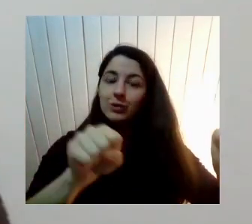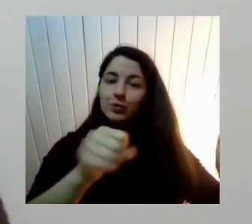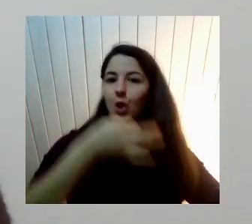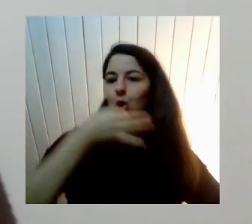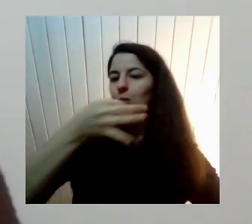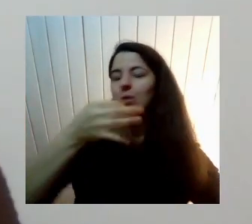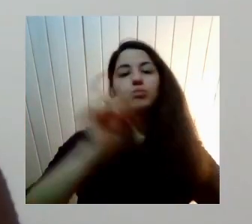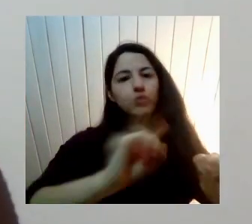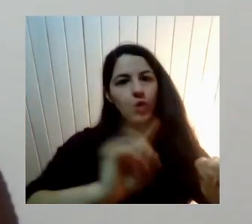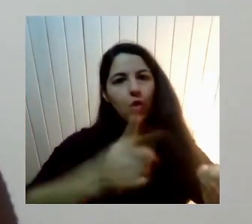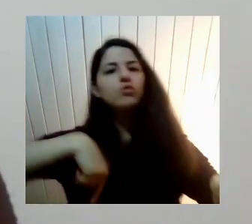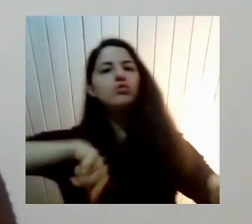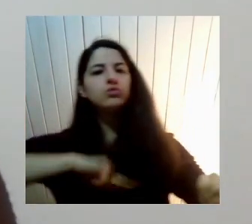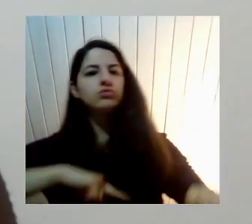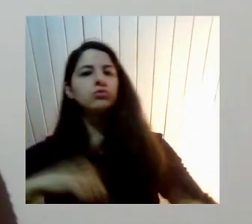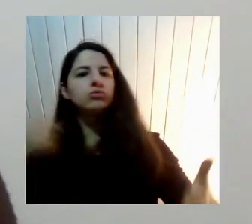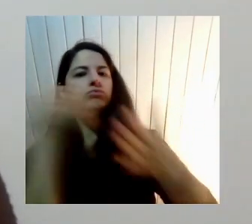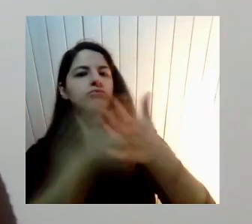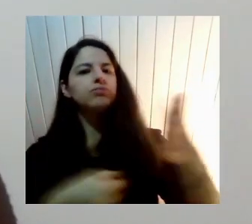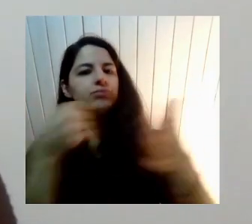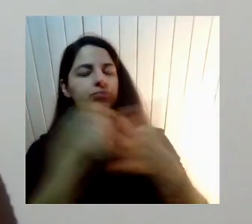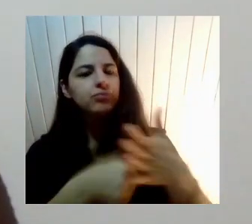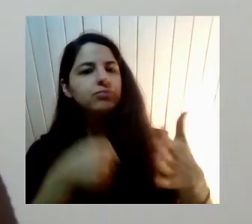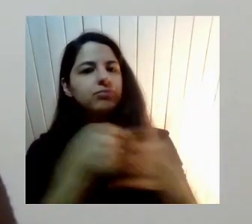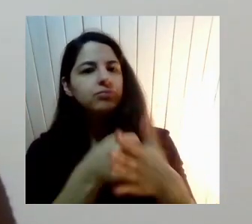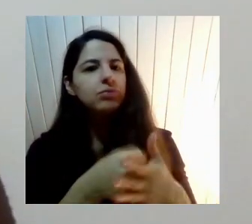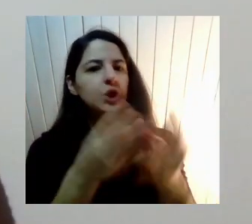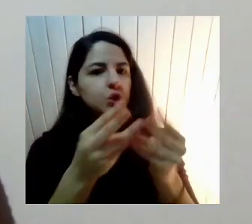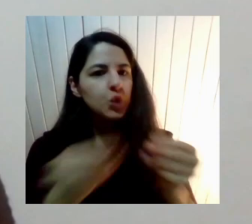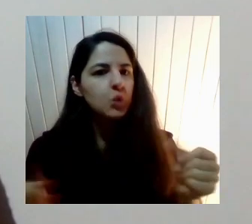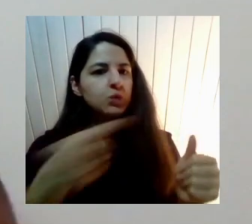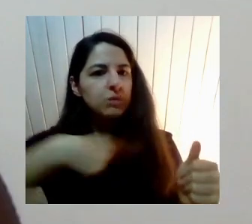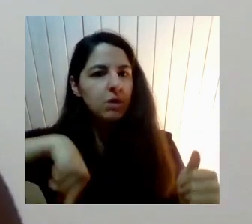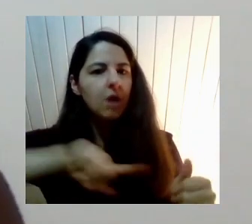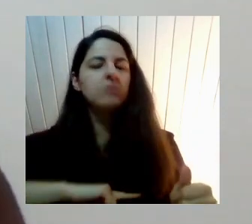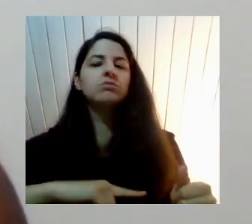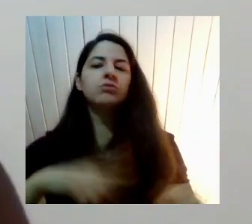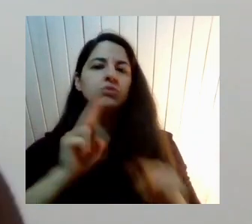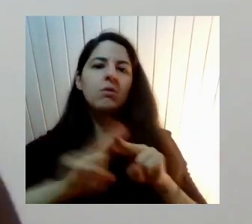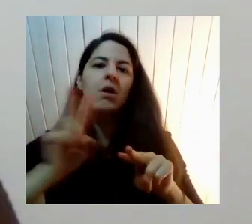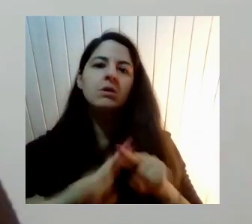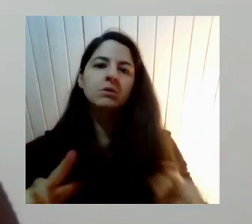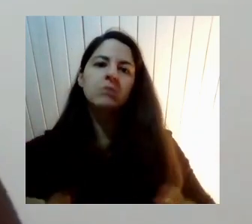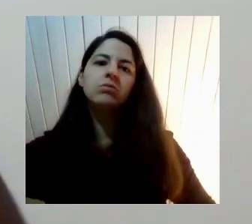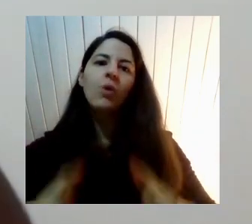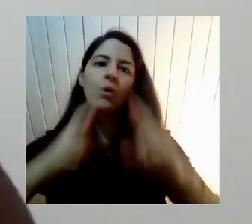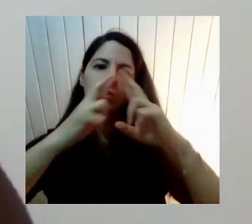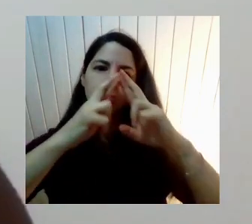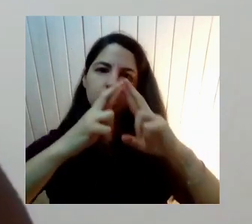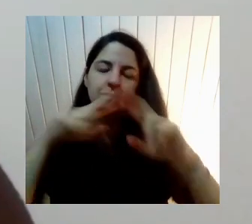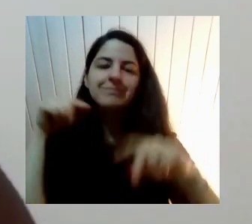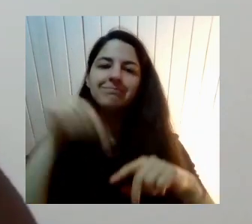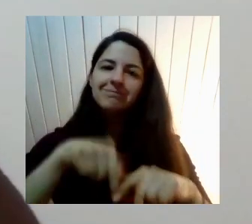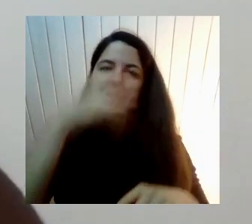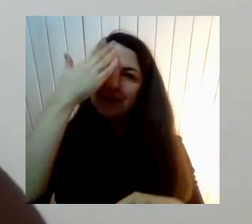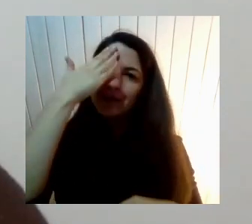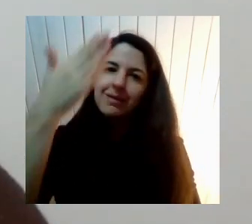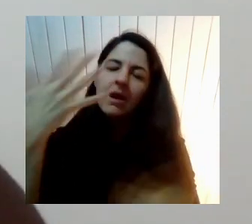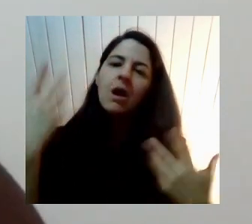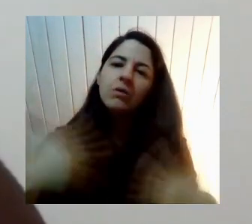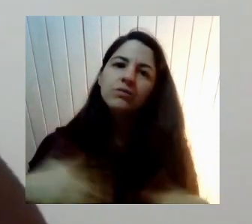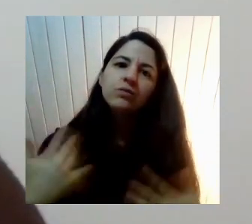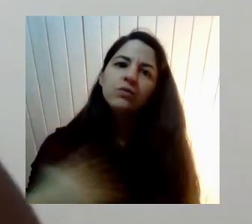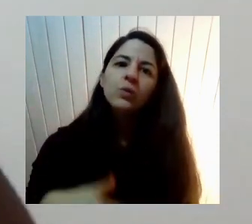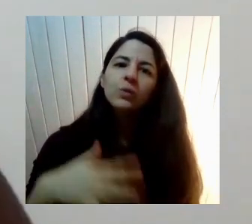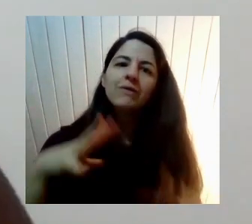respuesta Lo hemos tratado De buscar Entre nosotras Y a nosotros Entonces por eso Este día Es un día también Muy feliz